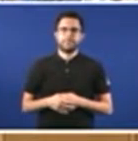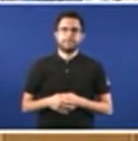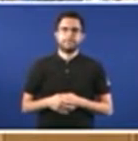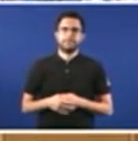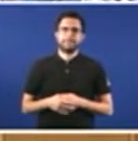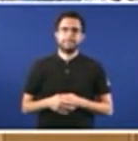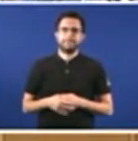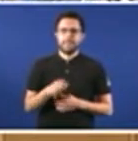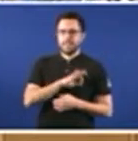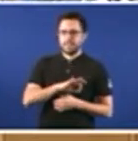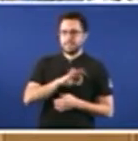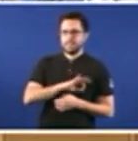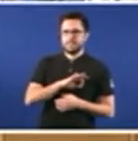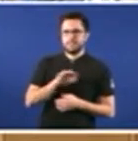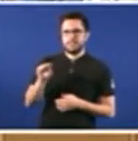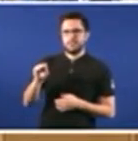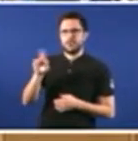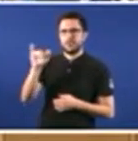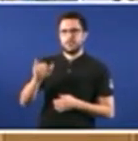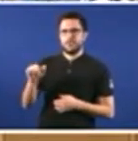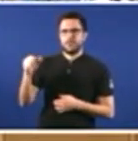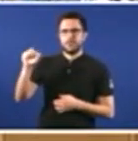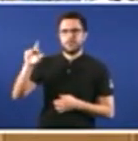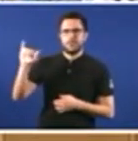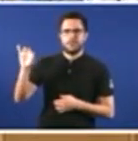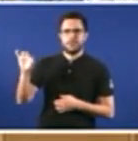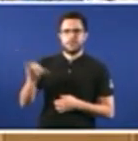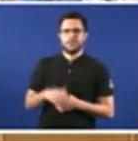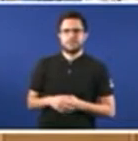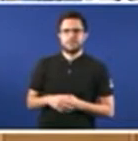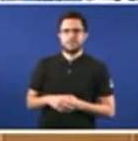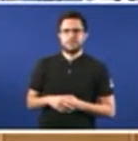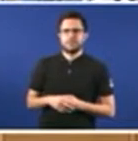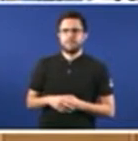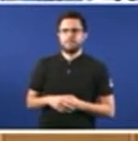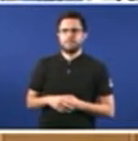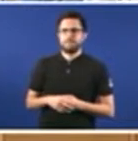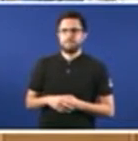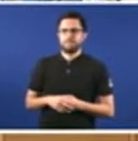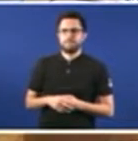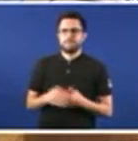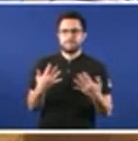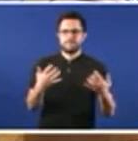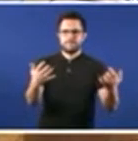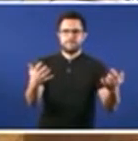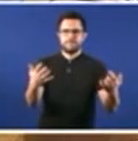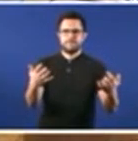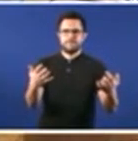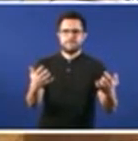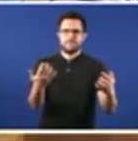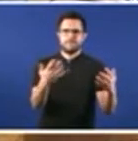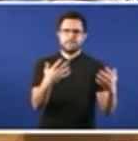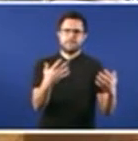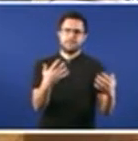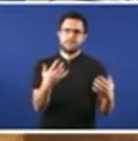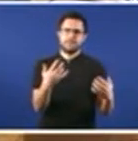non... Señora Rodrigues Arias, ten unha chamada a orde Sí que se enteran Sí que nos enteramos O problema é que nos enteramos